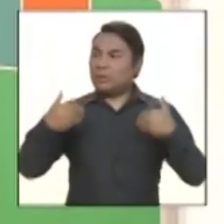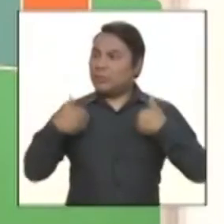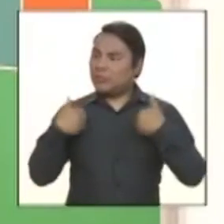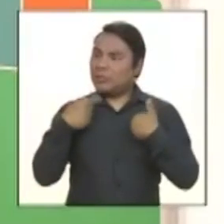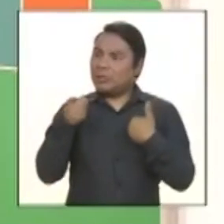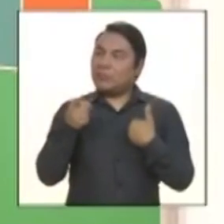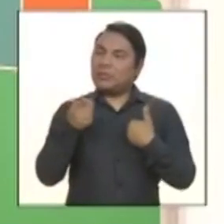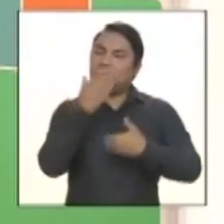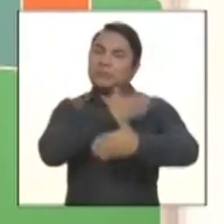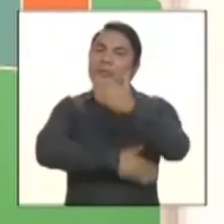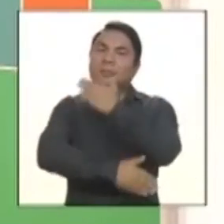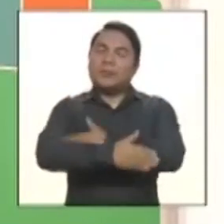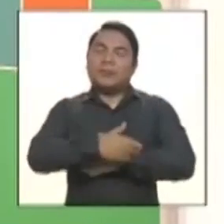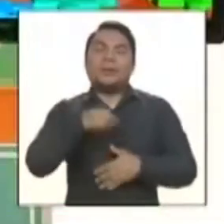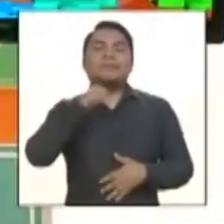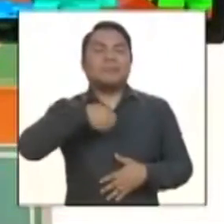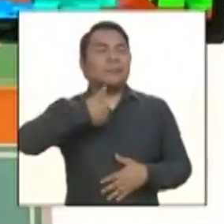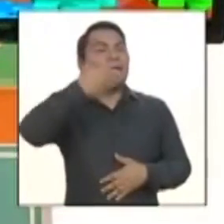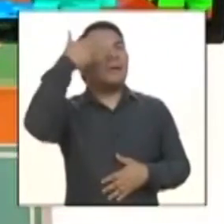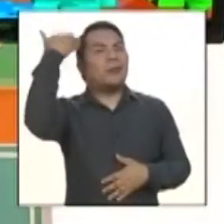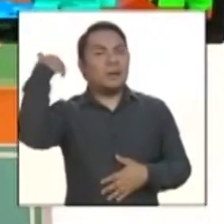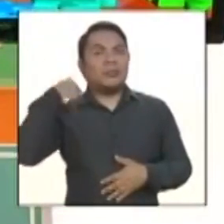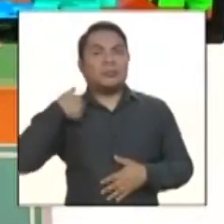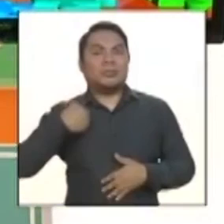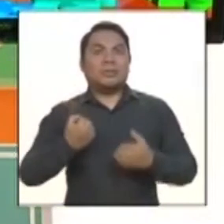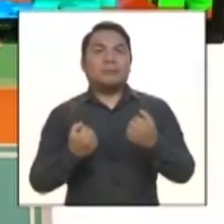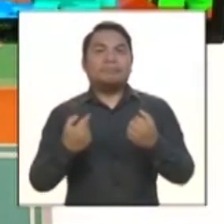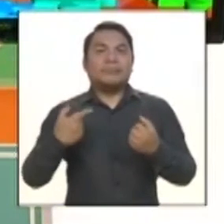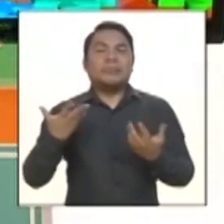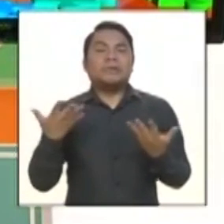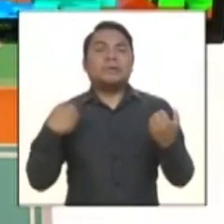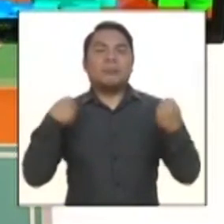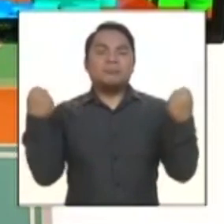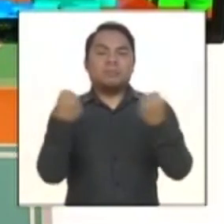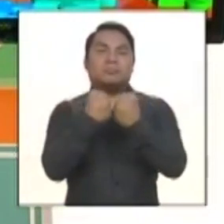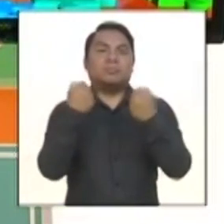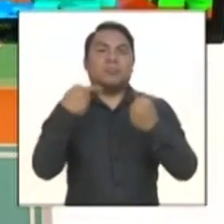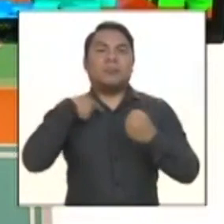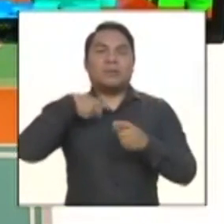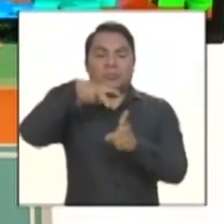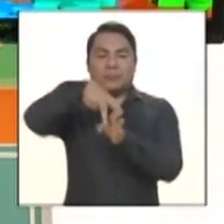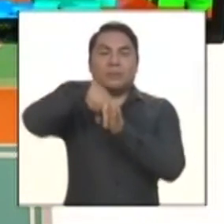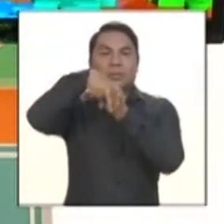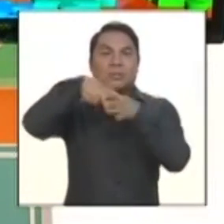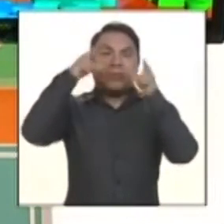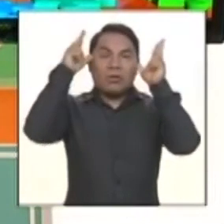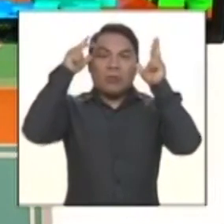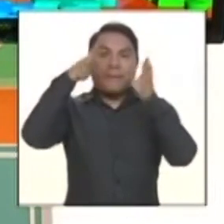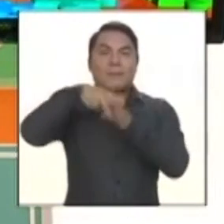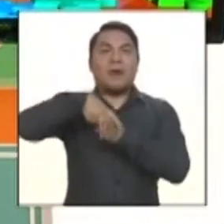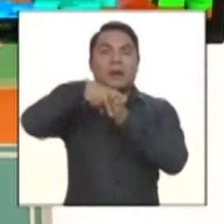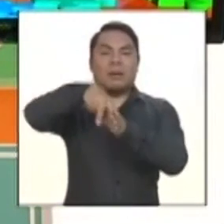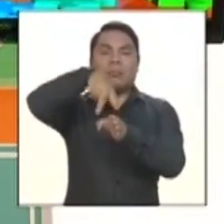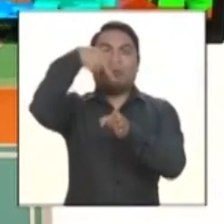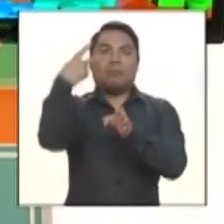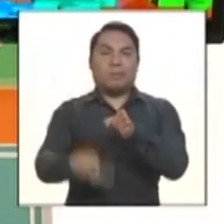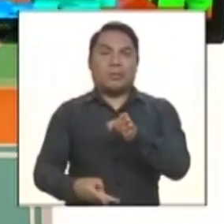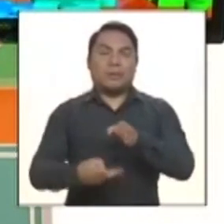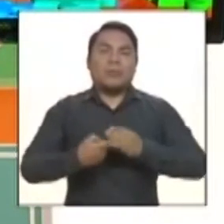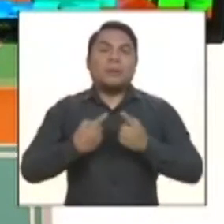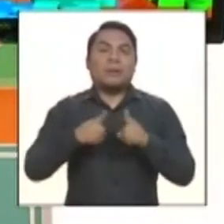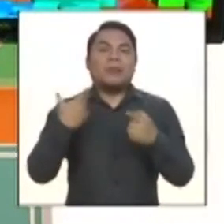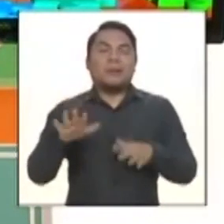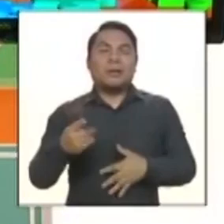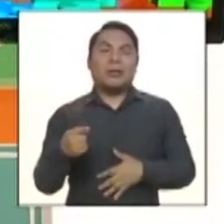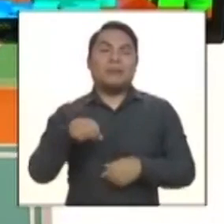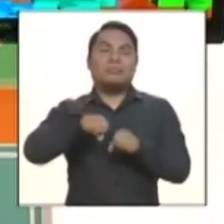a través de...? Un accidente. Un accidente. Tuve una caída de caballo y eso, pues, ya me